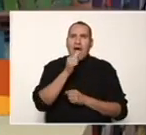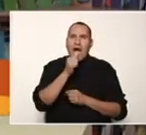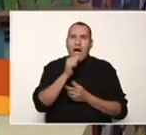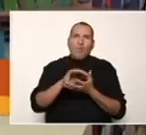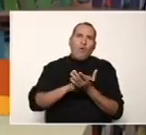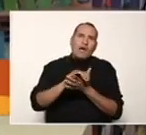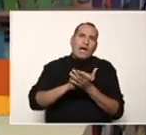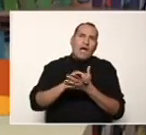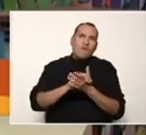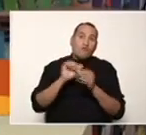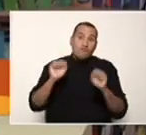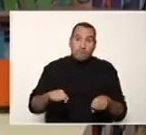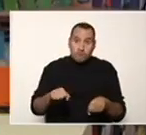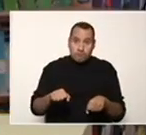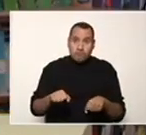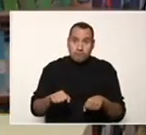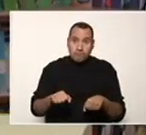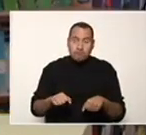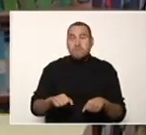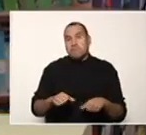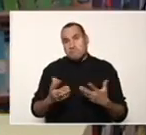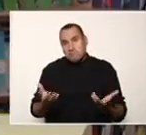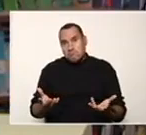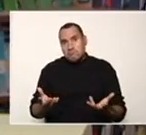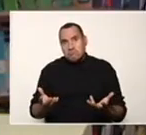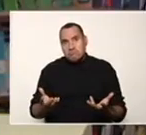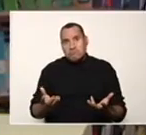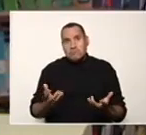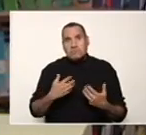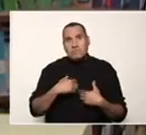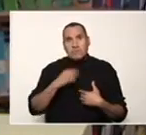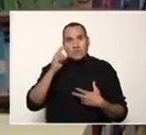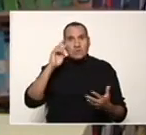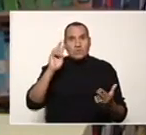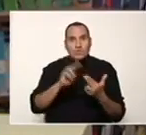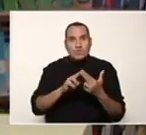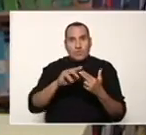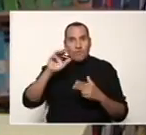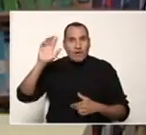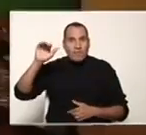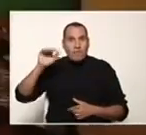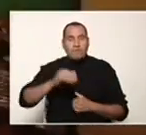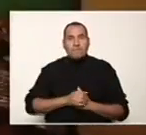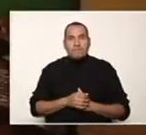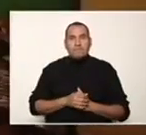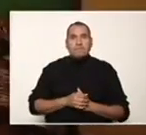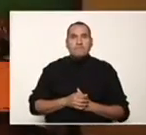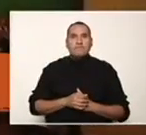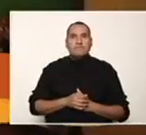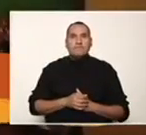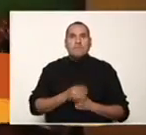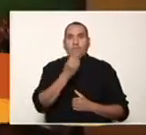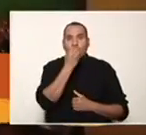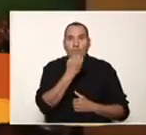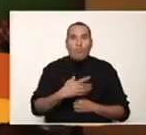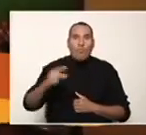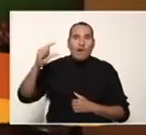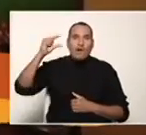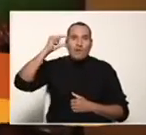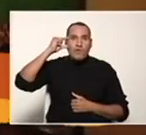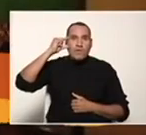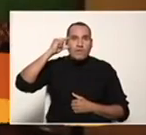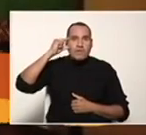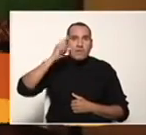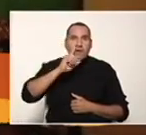y jabón si entonces bueno sin más que despedirme hasta una próxima oportunidad buenos días mi nombre es